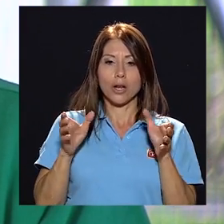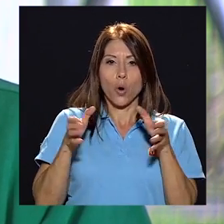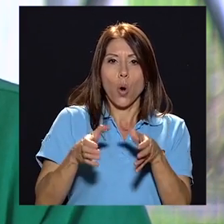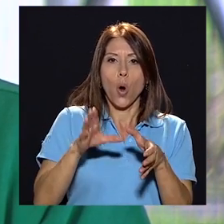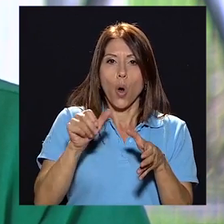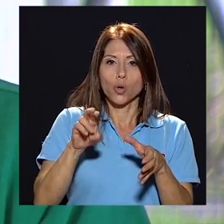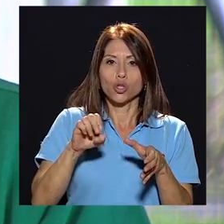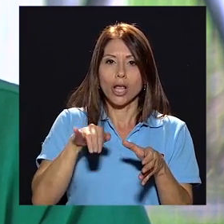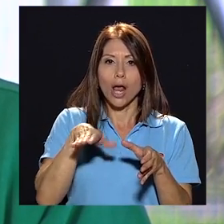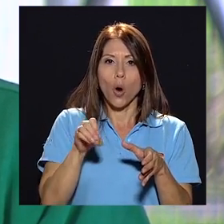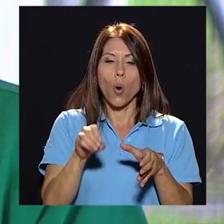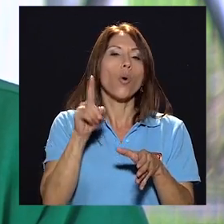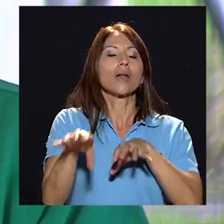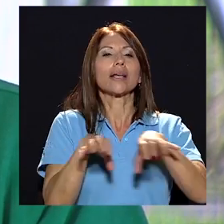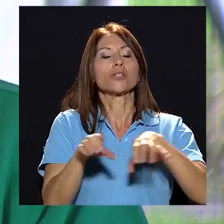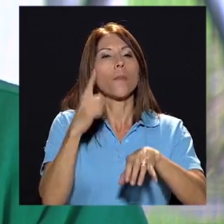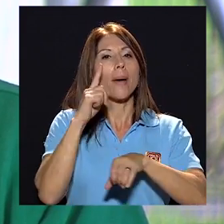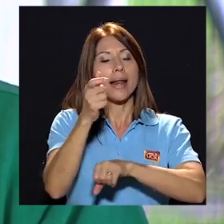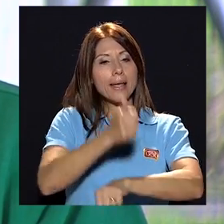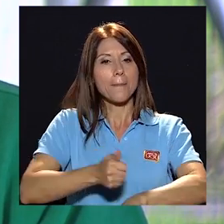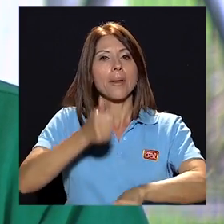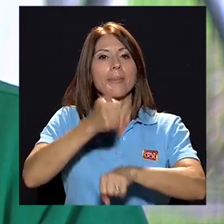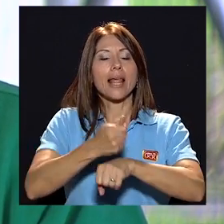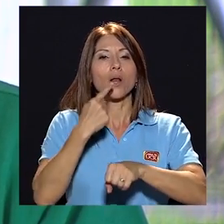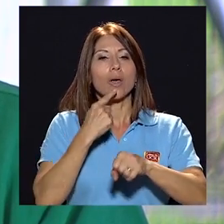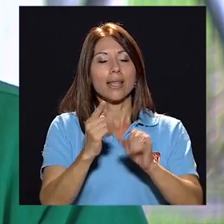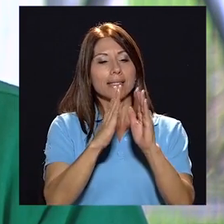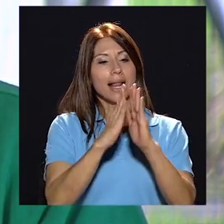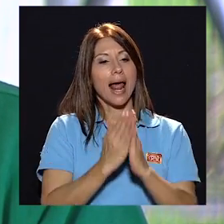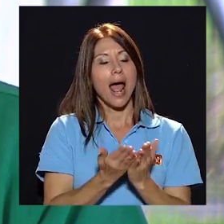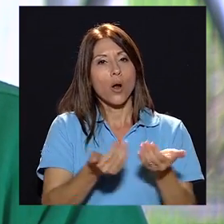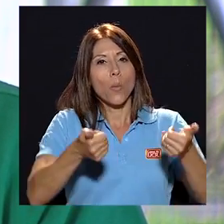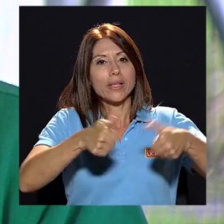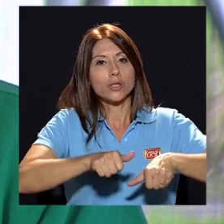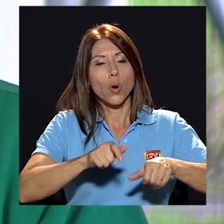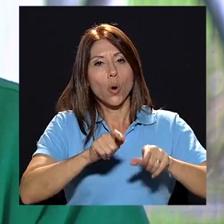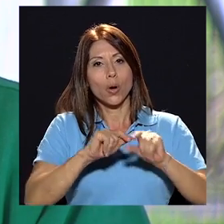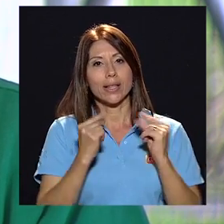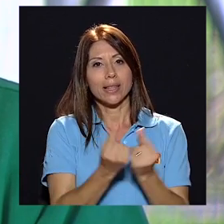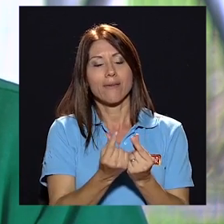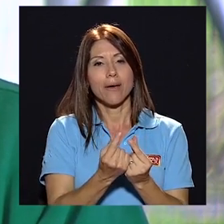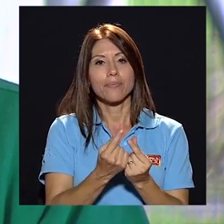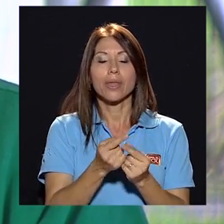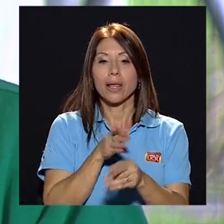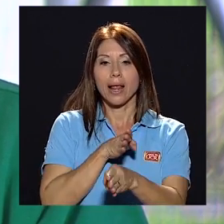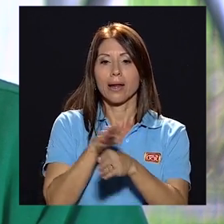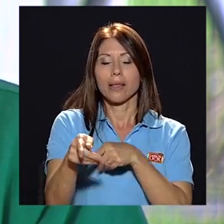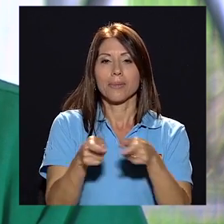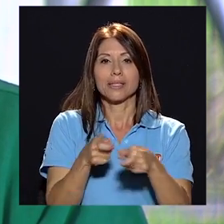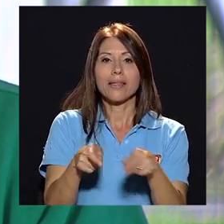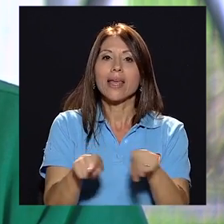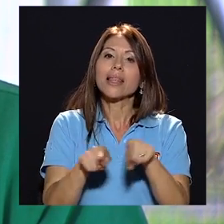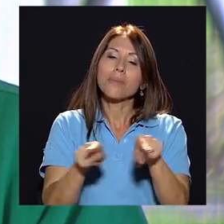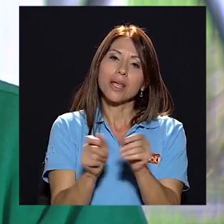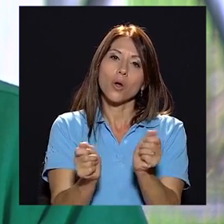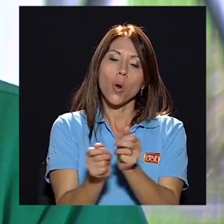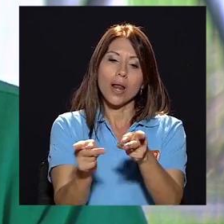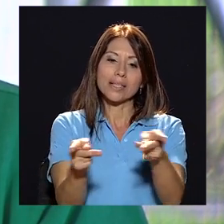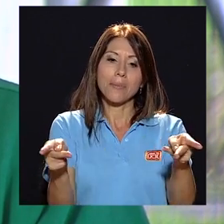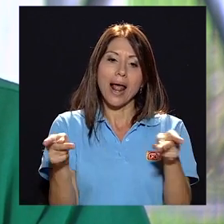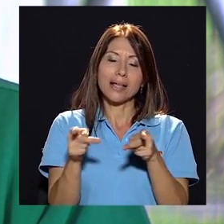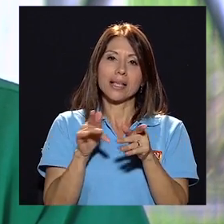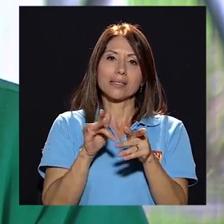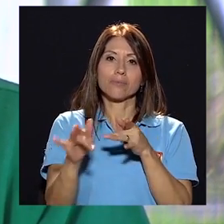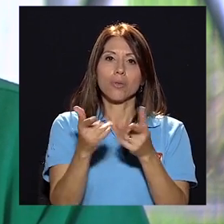una de las primeras acciones directamente para implementar lo que está en la convención colectiva con relación a la carrera administrativa y también particularmente en el tema de las